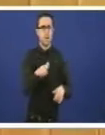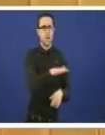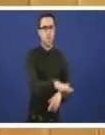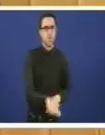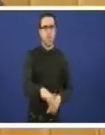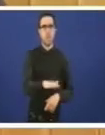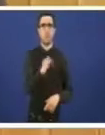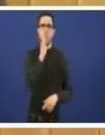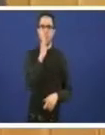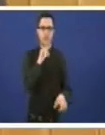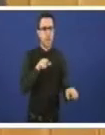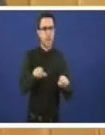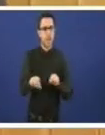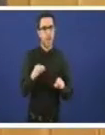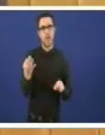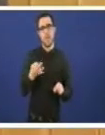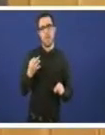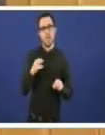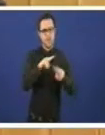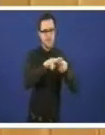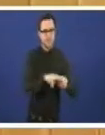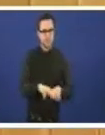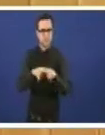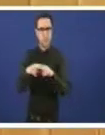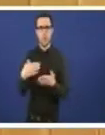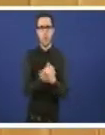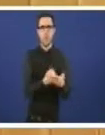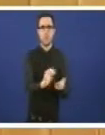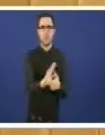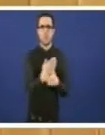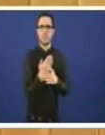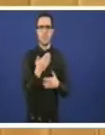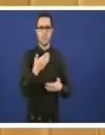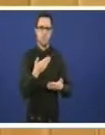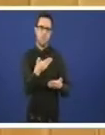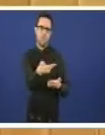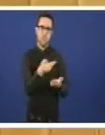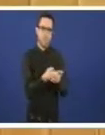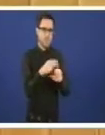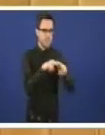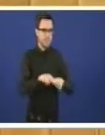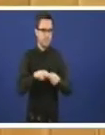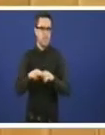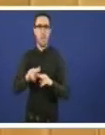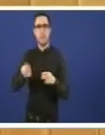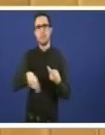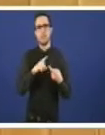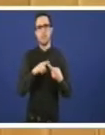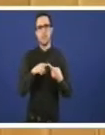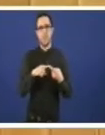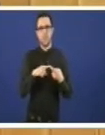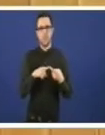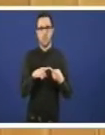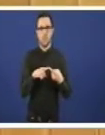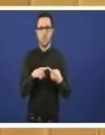habrá que examinar todas as propostas que cheguen primero que se concretice este plan segundo examinar todas e cada